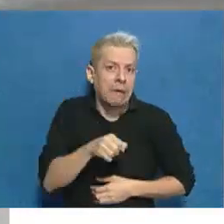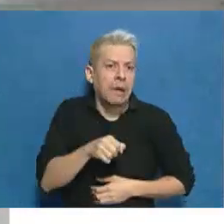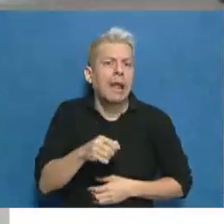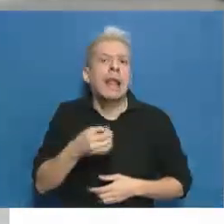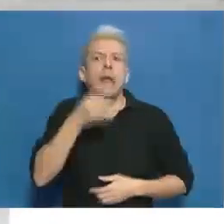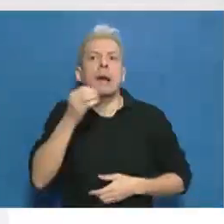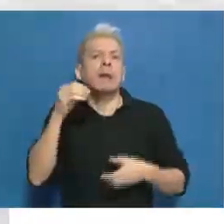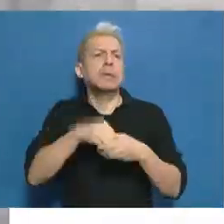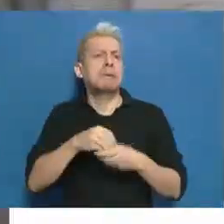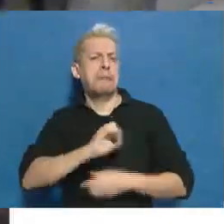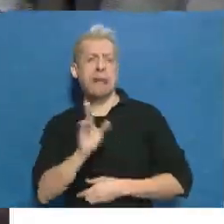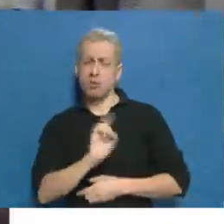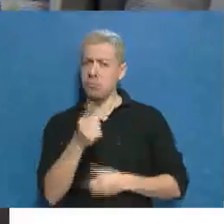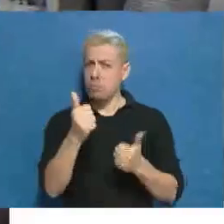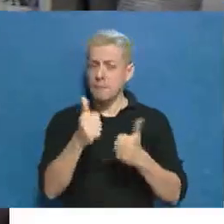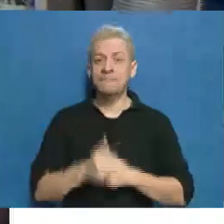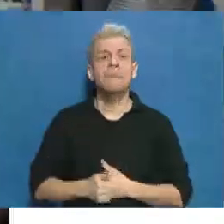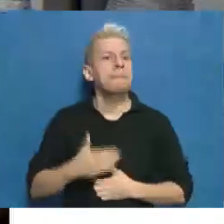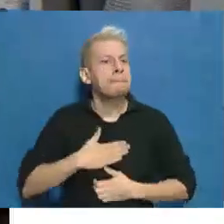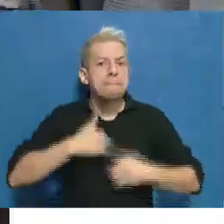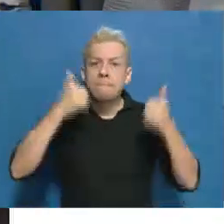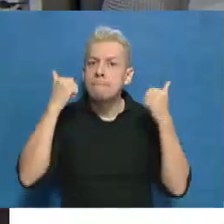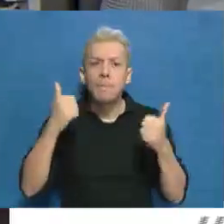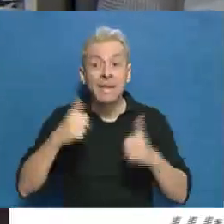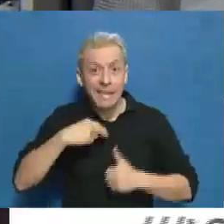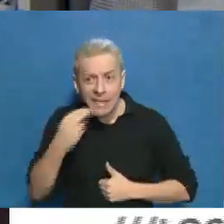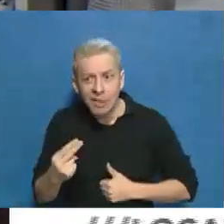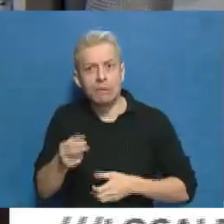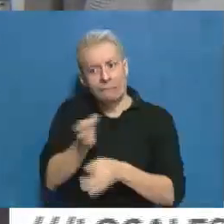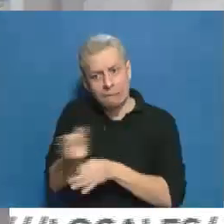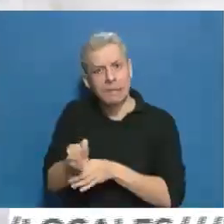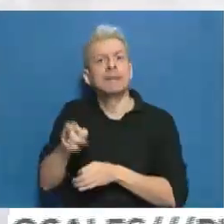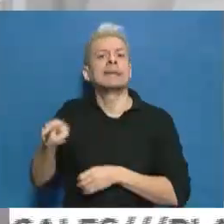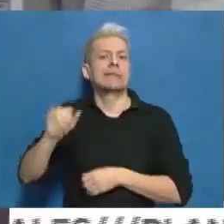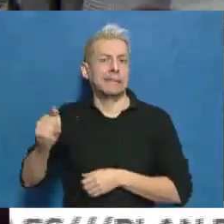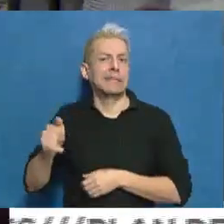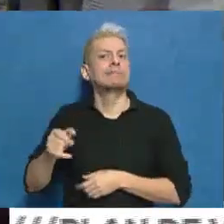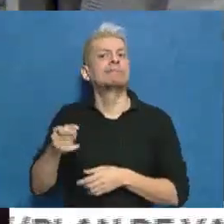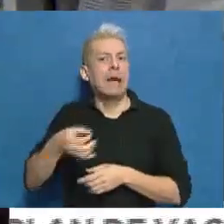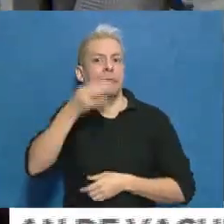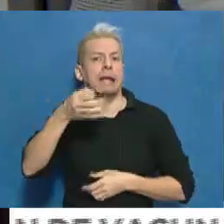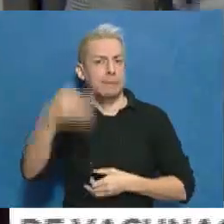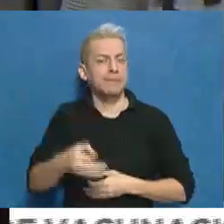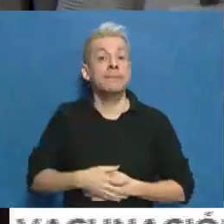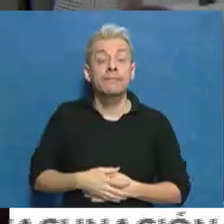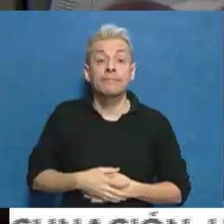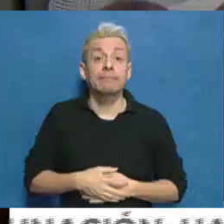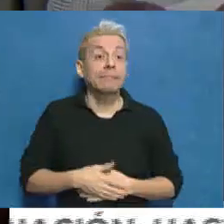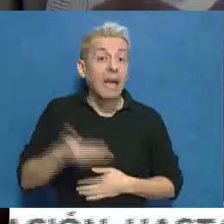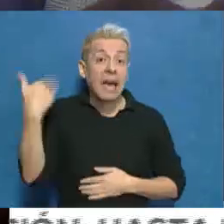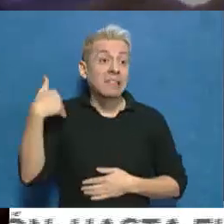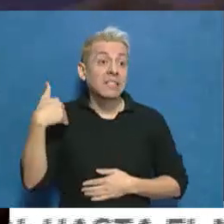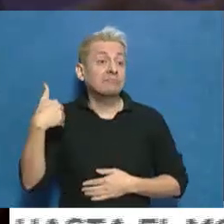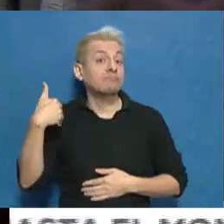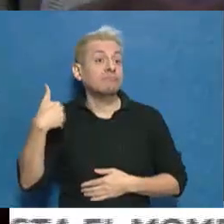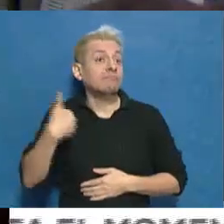descabellado, digamos. Nos parece genial. Es más, nuestros hijos van a un jardín que es inclusivo. Eso antes no se veía, no se veía tan natural.